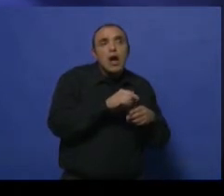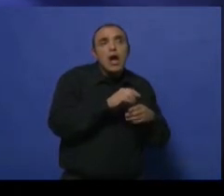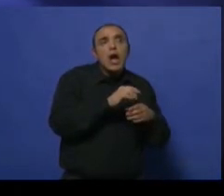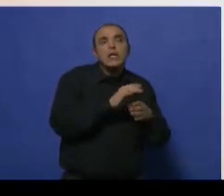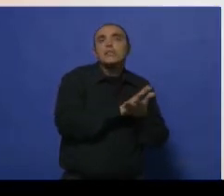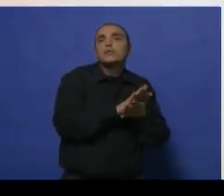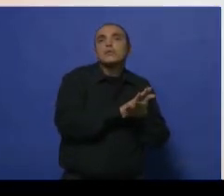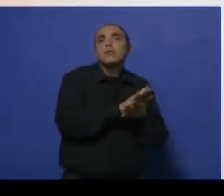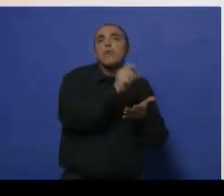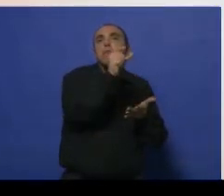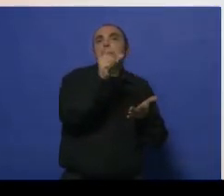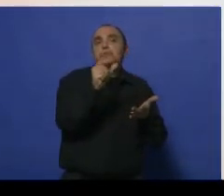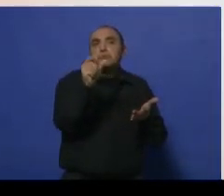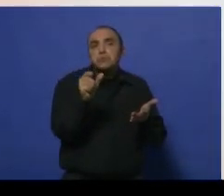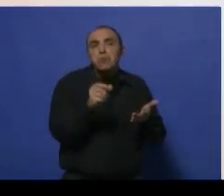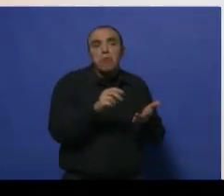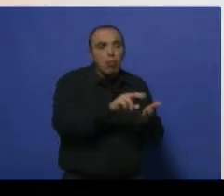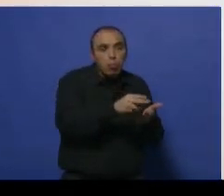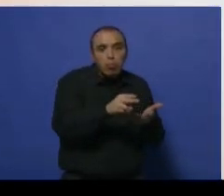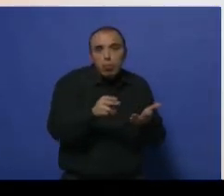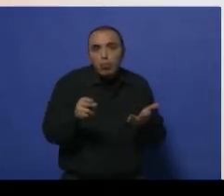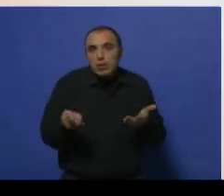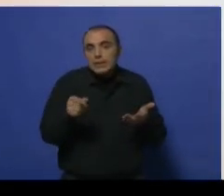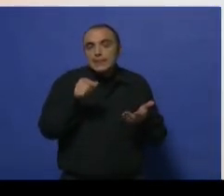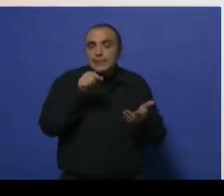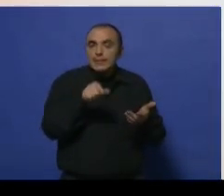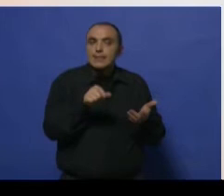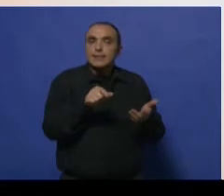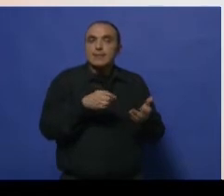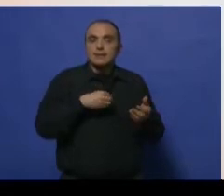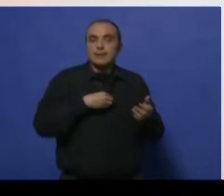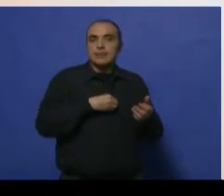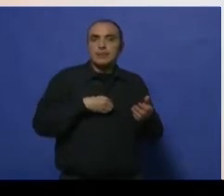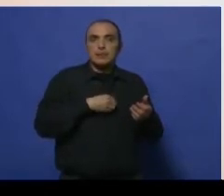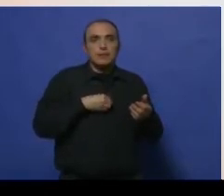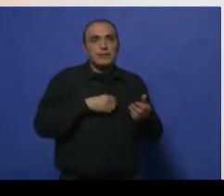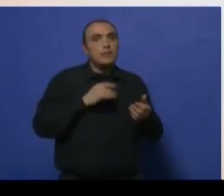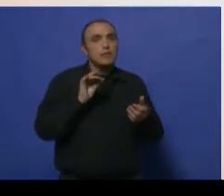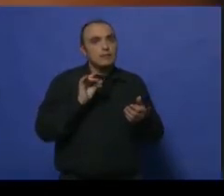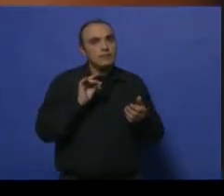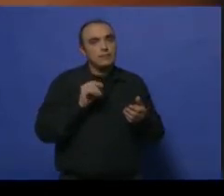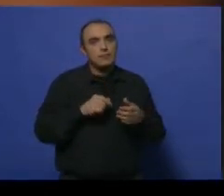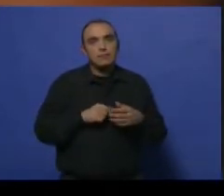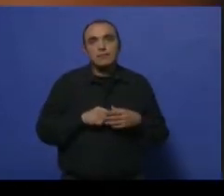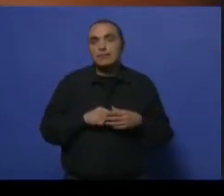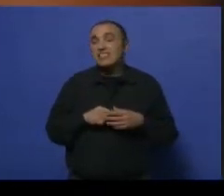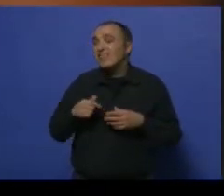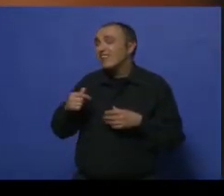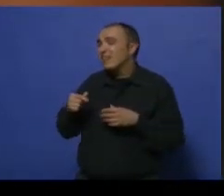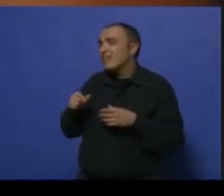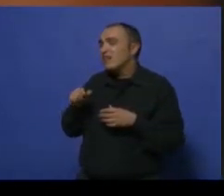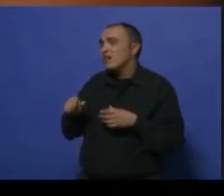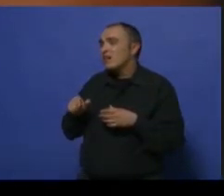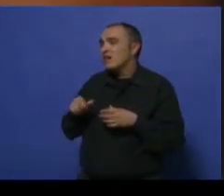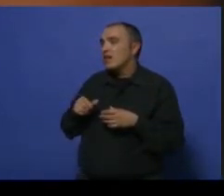y eso genera, bueno, una sensibilidad especial. La sintomatología es tan común que, obviamente,